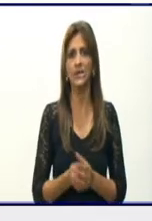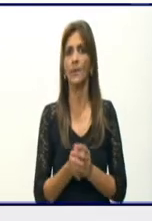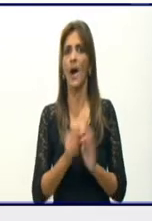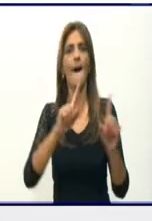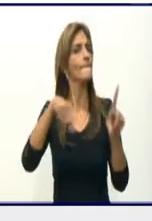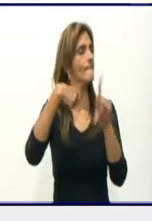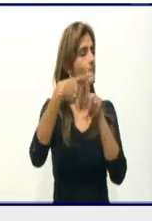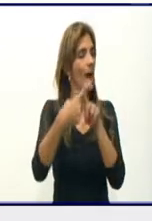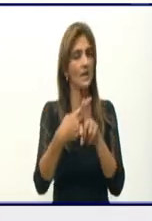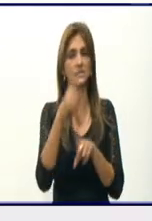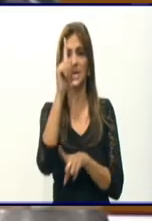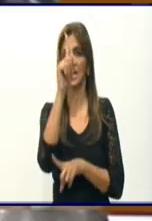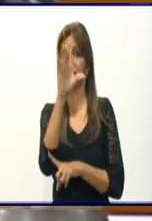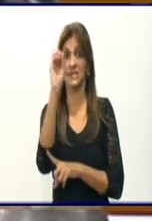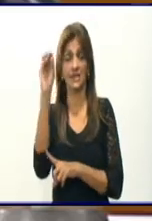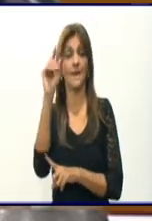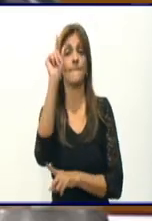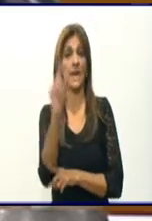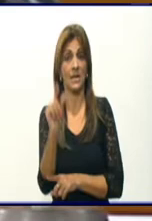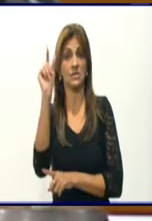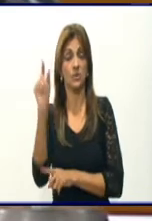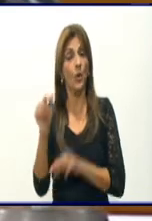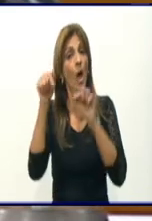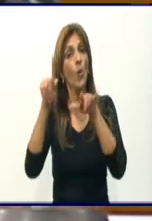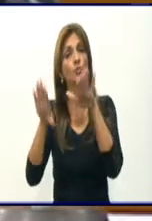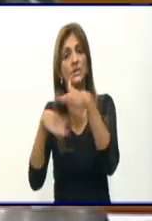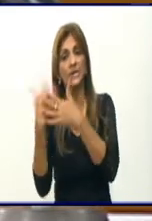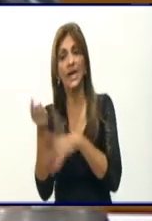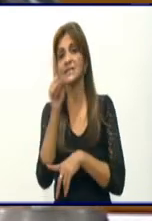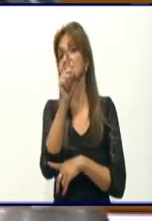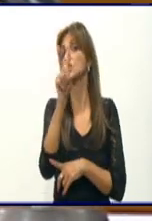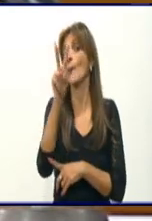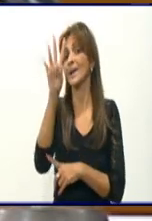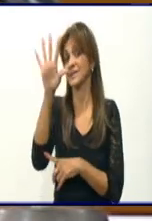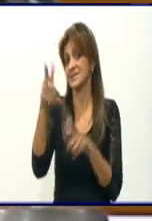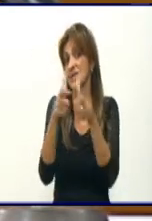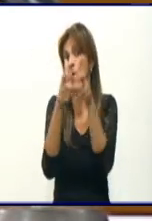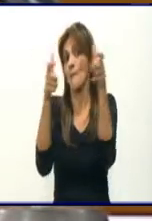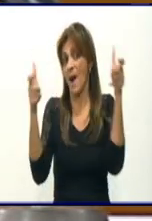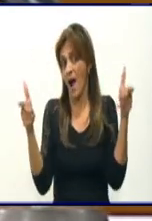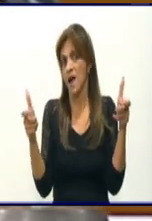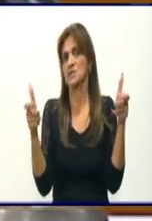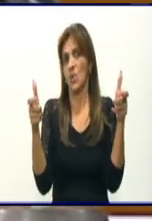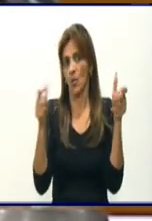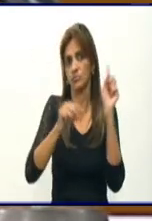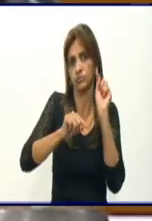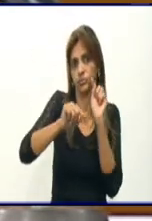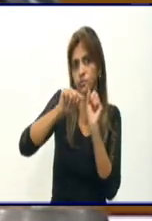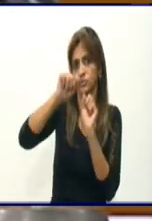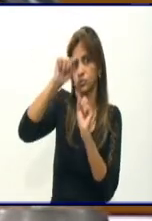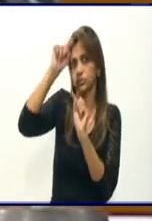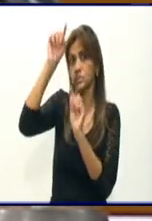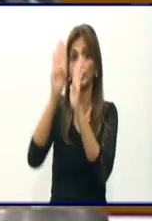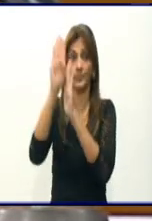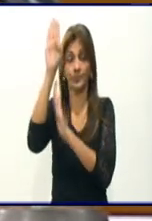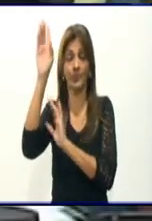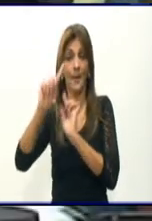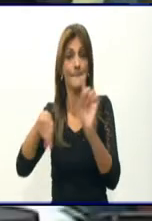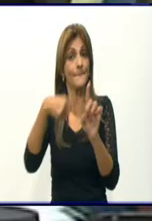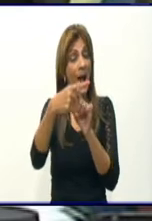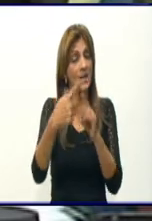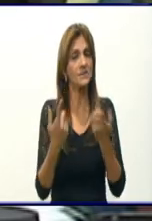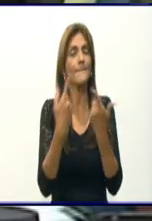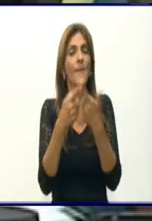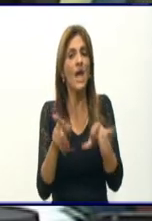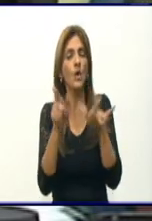de más de 100 casos un día de 125 que fue la mayor cifra. pero que se esperaba que